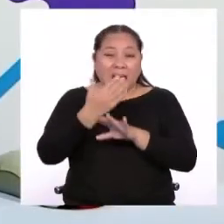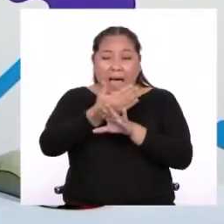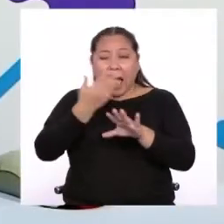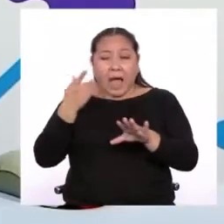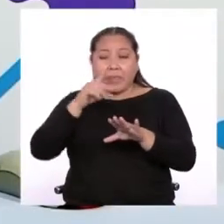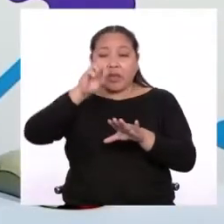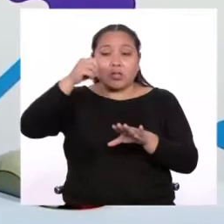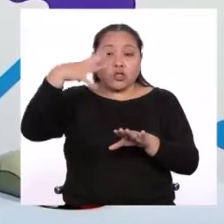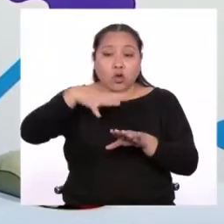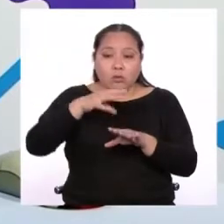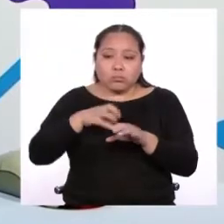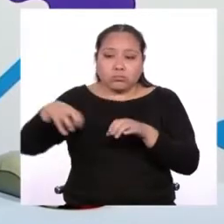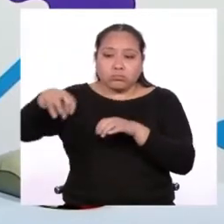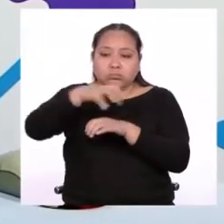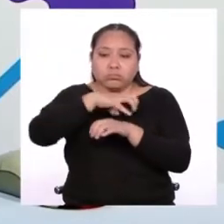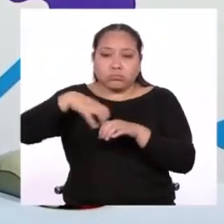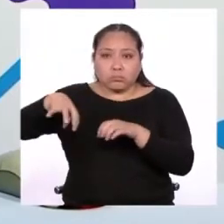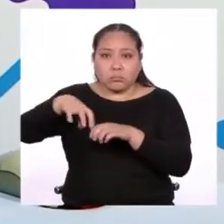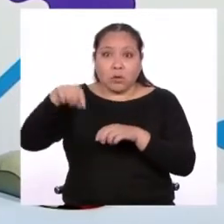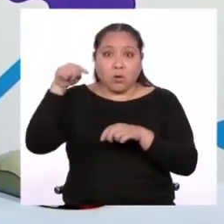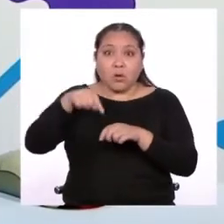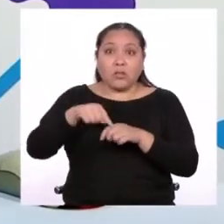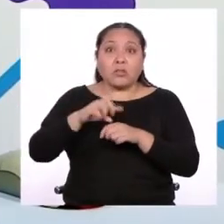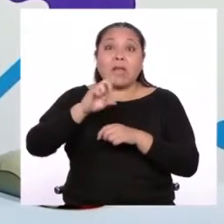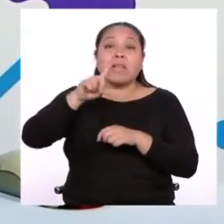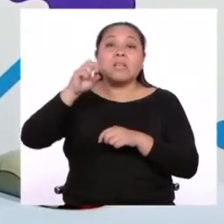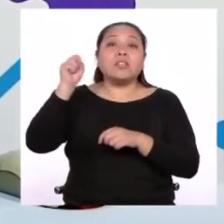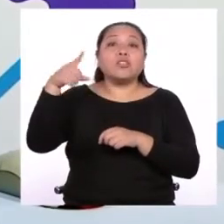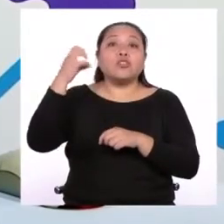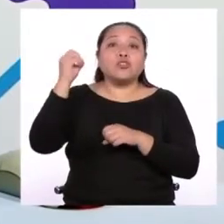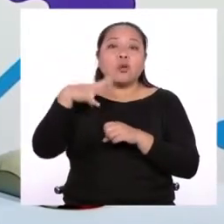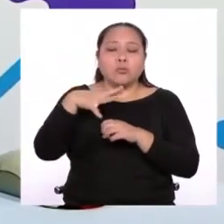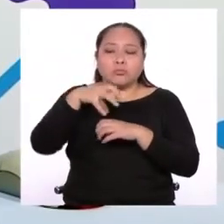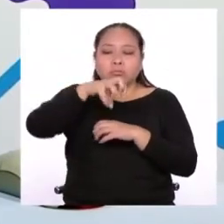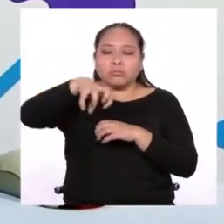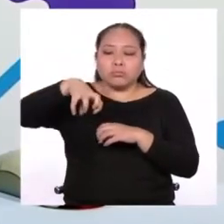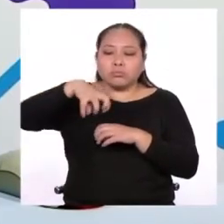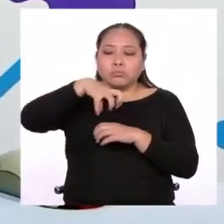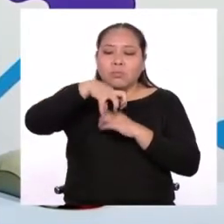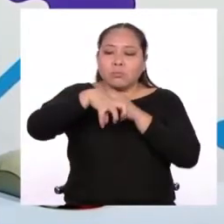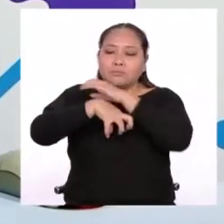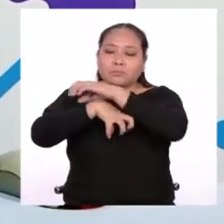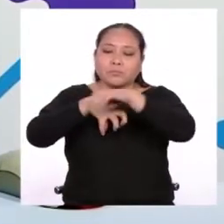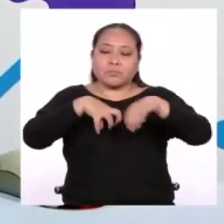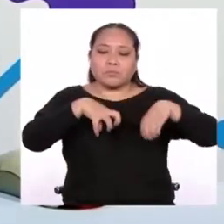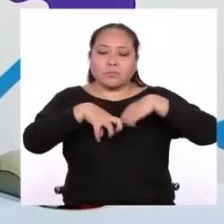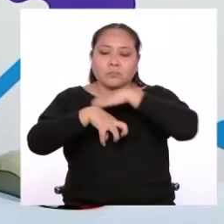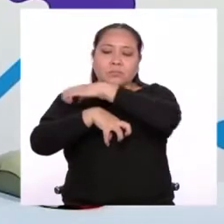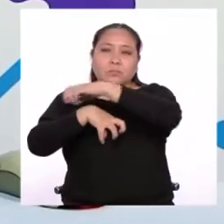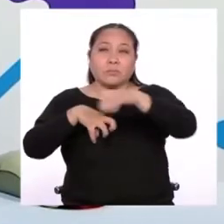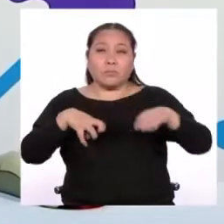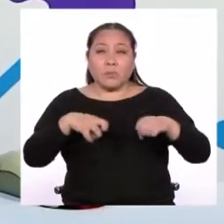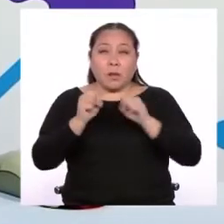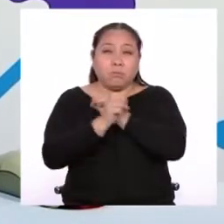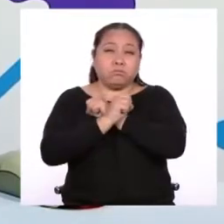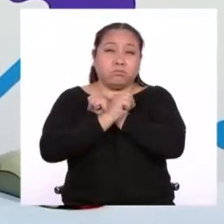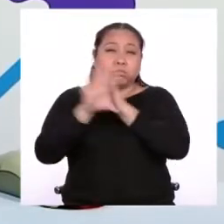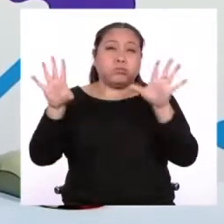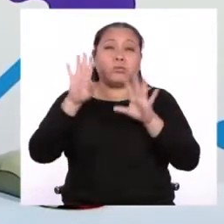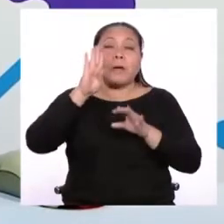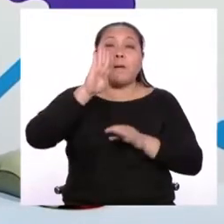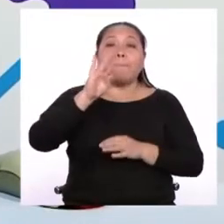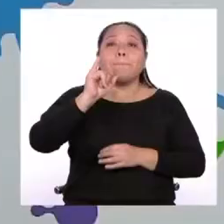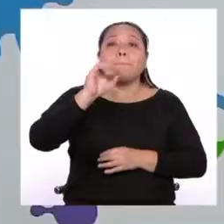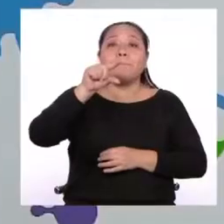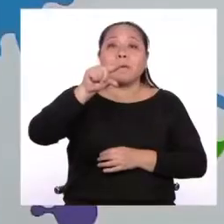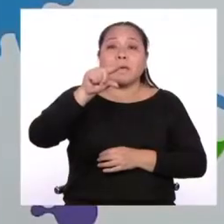que existieran los planetas, cuando el sistema solar se estaba formando, billones de piezas de gas y polvo, producto del Big Bang, la gran explosión de